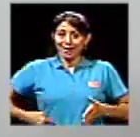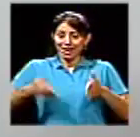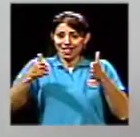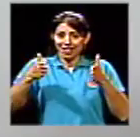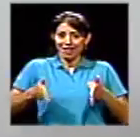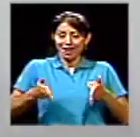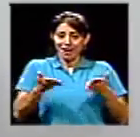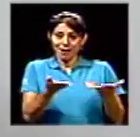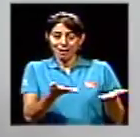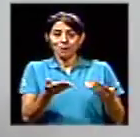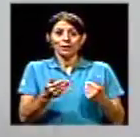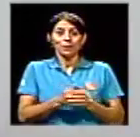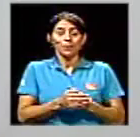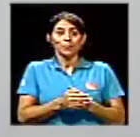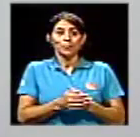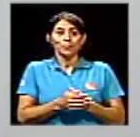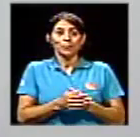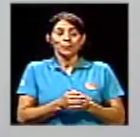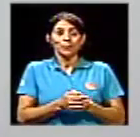Nación,